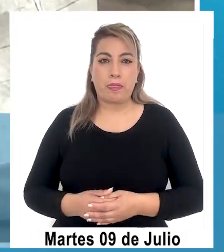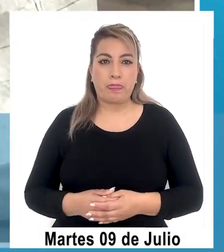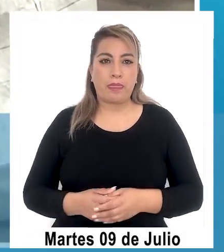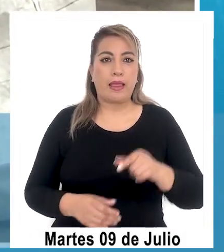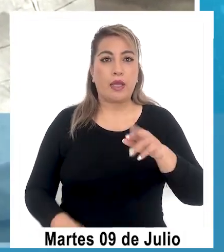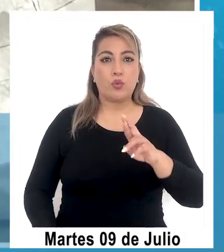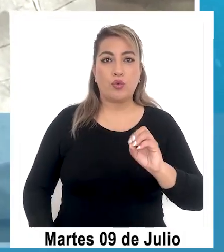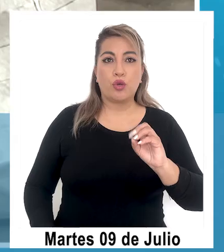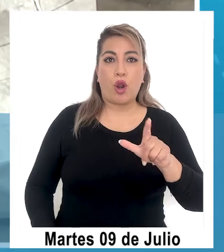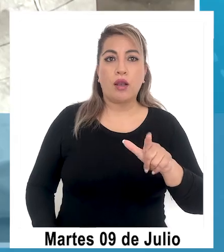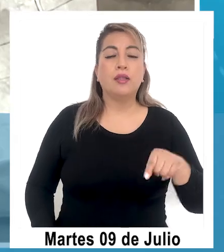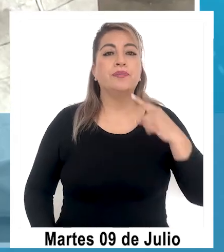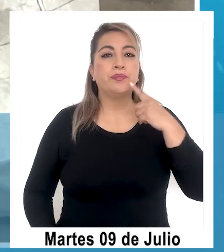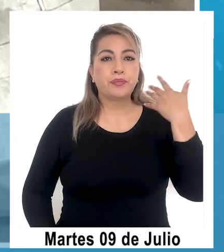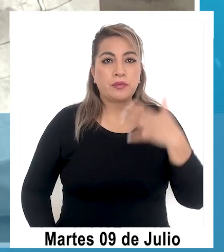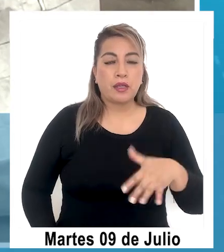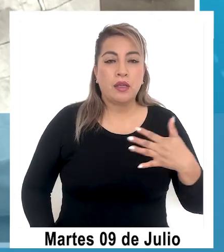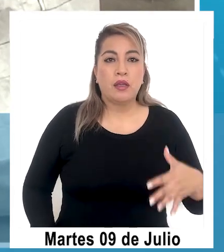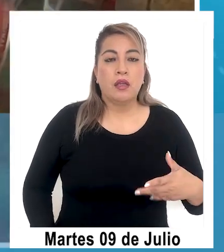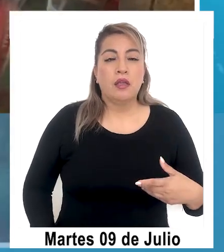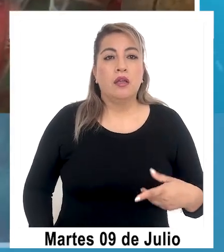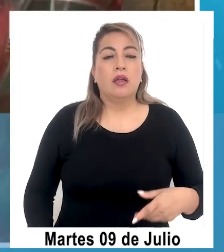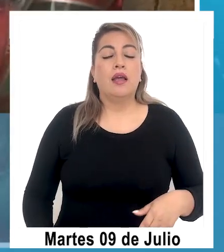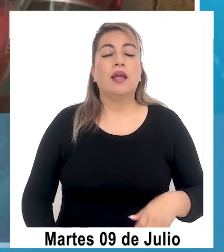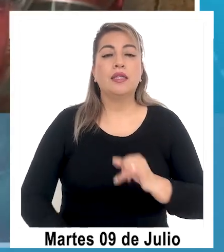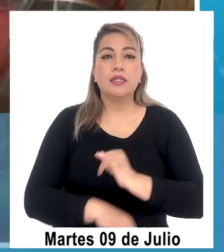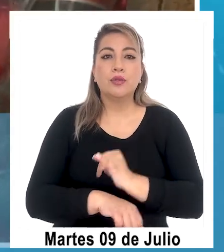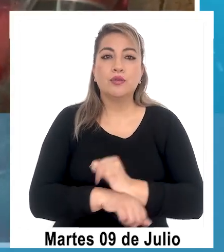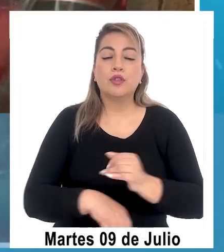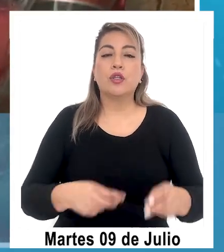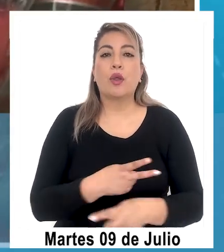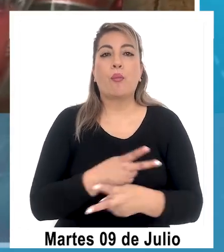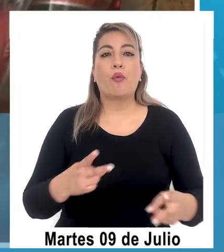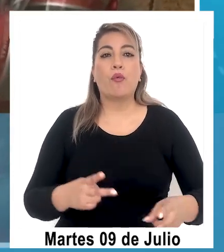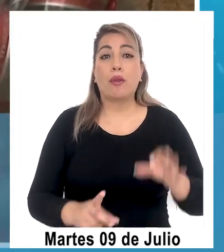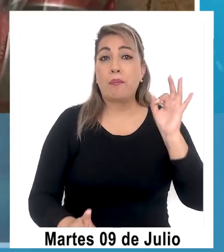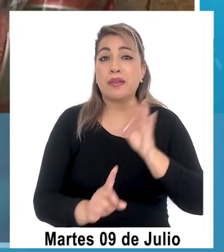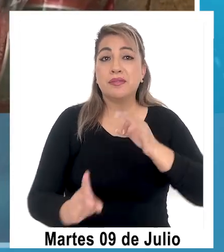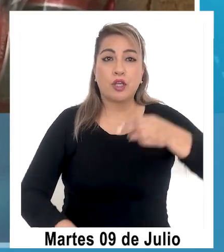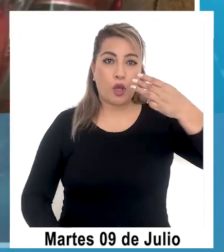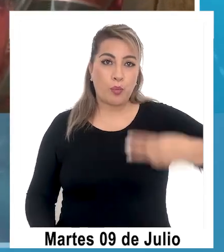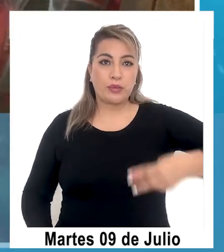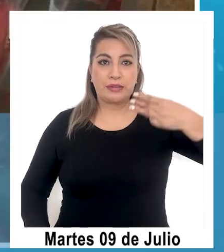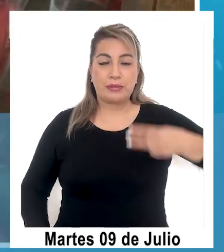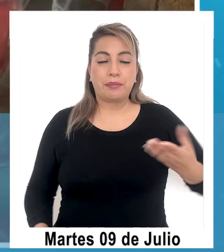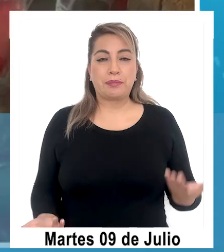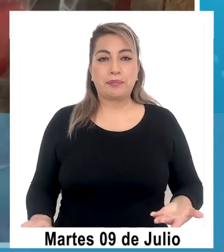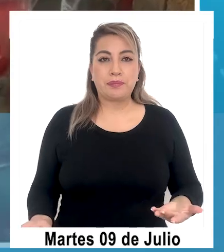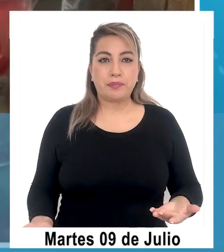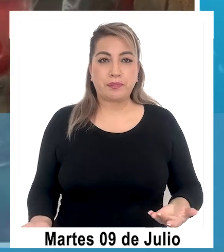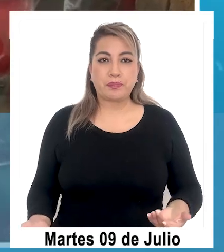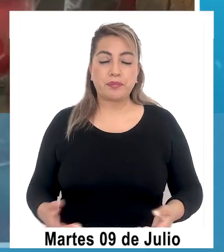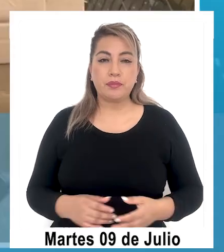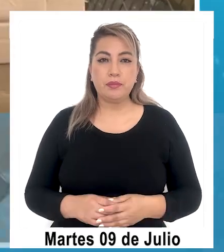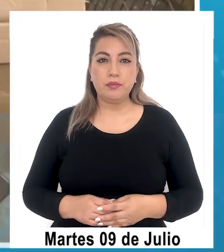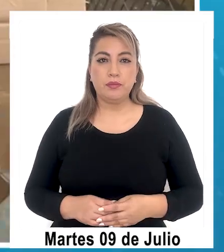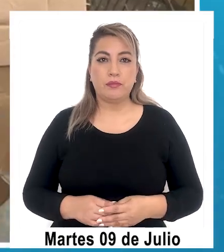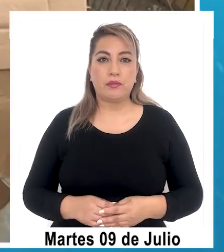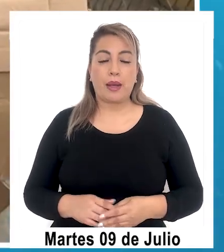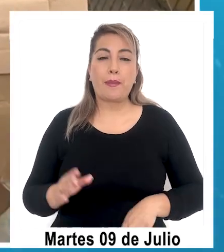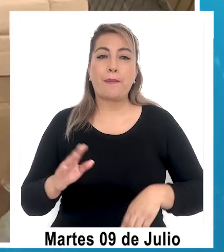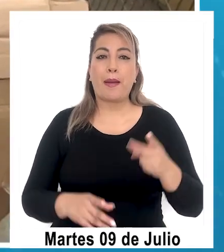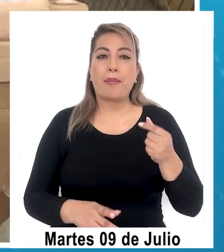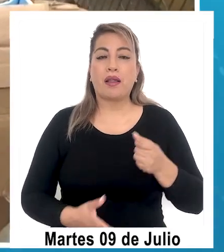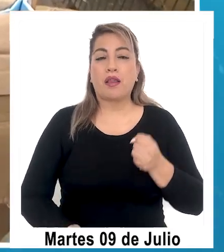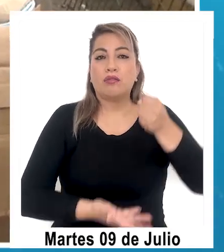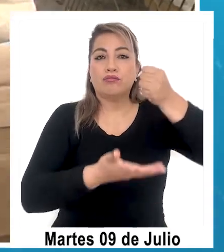aquí hay un rol importante desde el punto de vista de la institucionalidad pública, particularmente la municipal, que significa asignar más